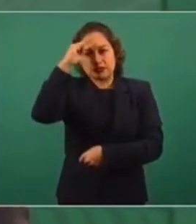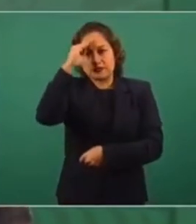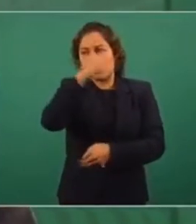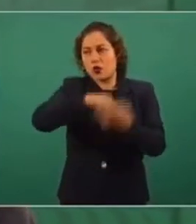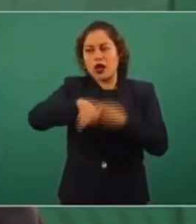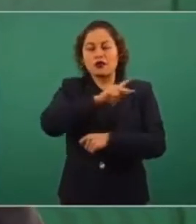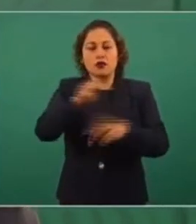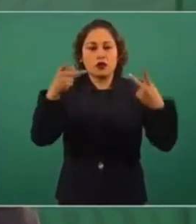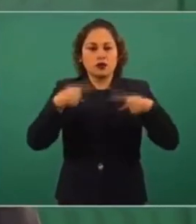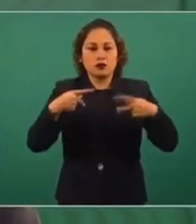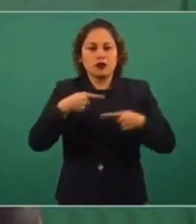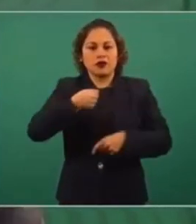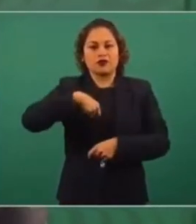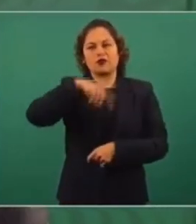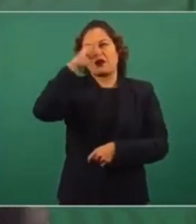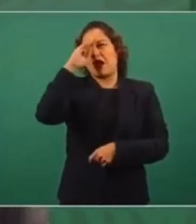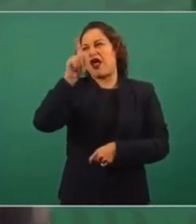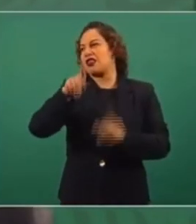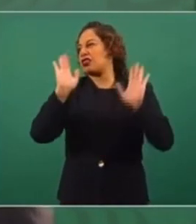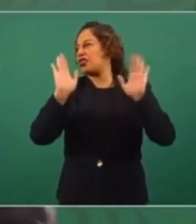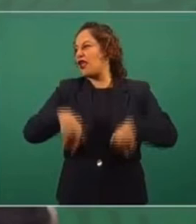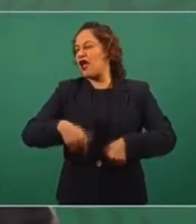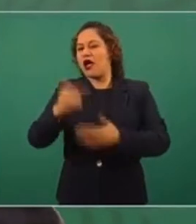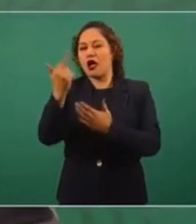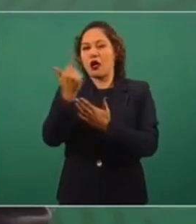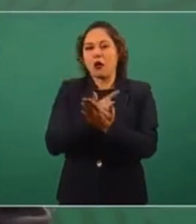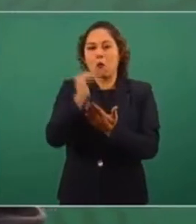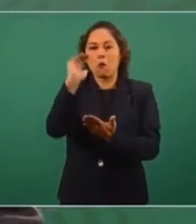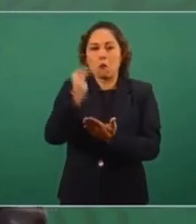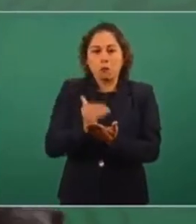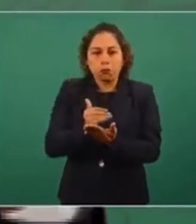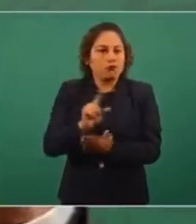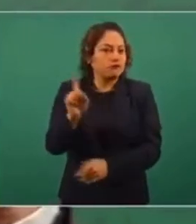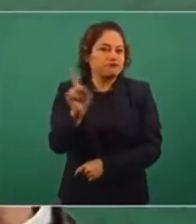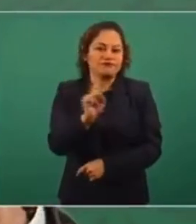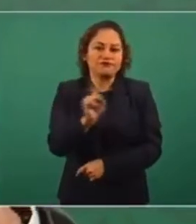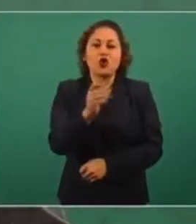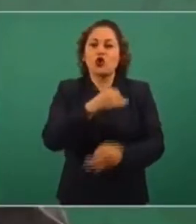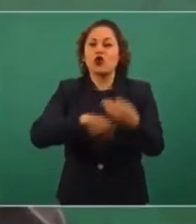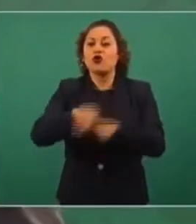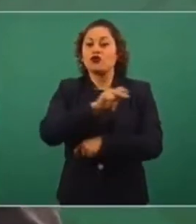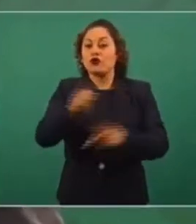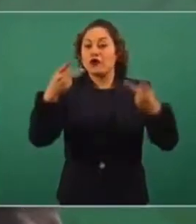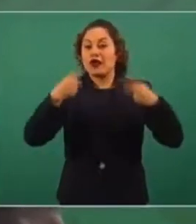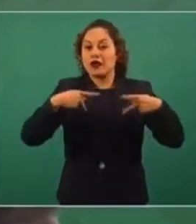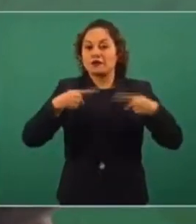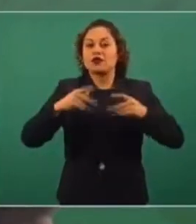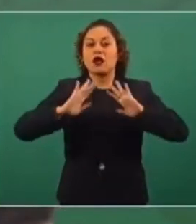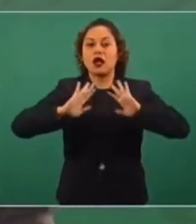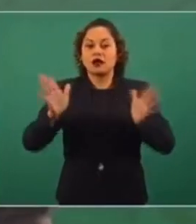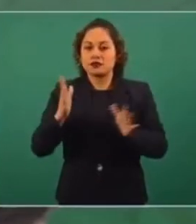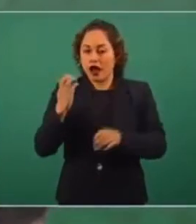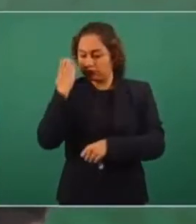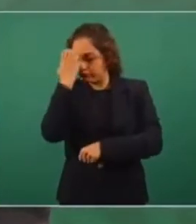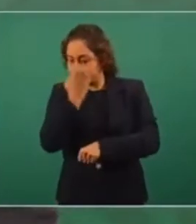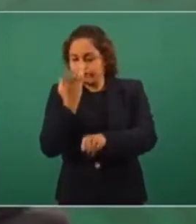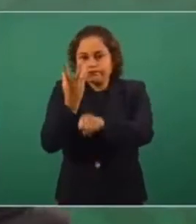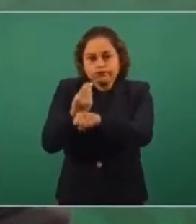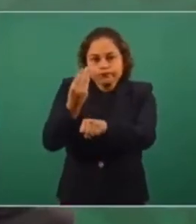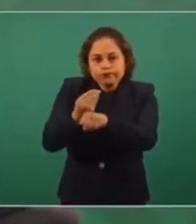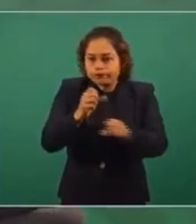vacune, todas y todos deben ser registrados, pero ya se ha hecho un redireccionamiento y en los próximos muy